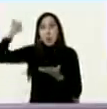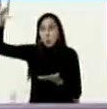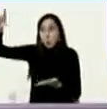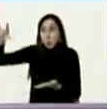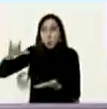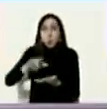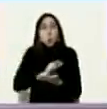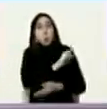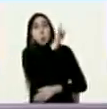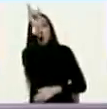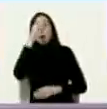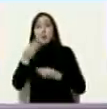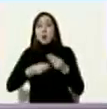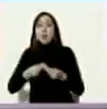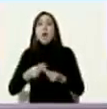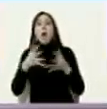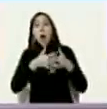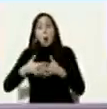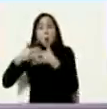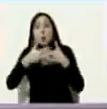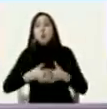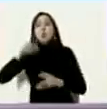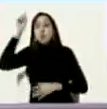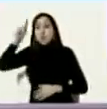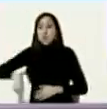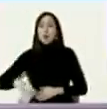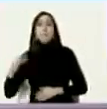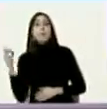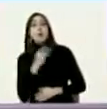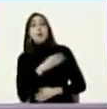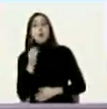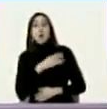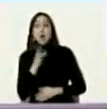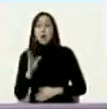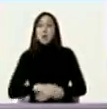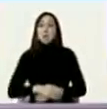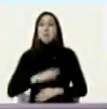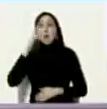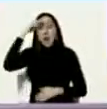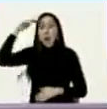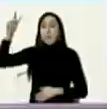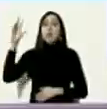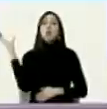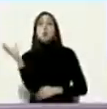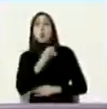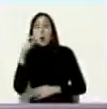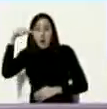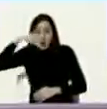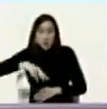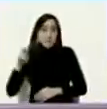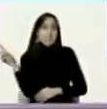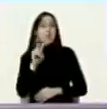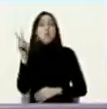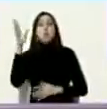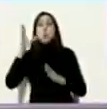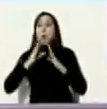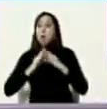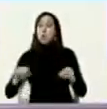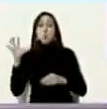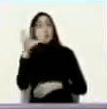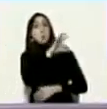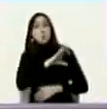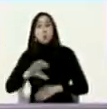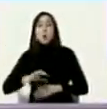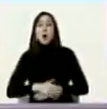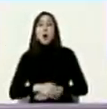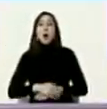Unidos a Chile a México a Argentina a Colombia a Venezuela ¿de dónde